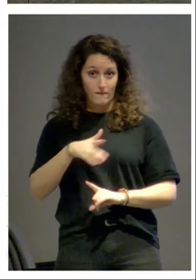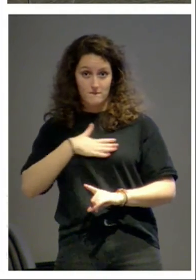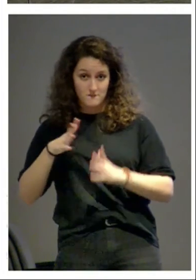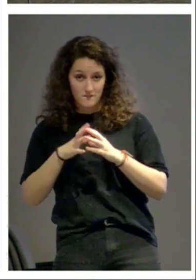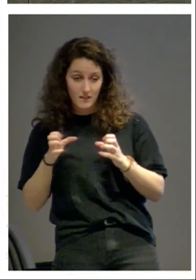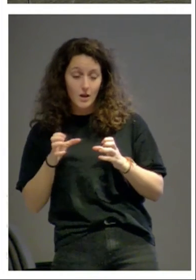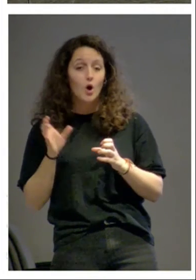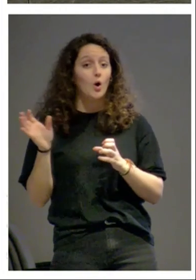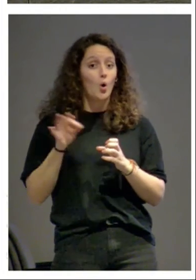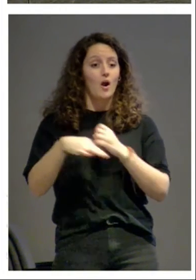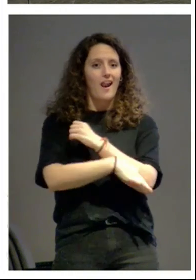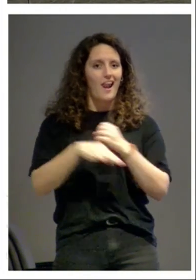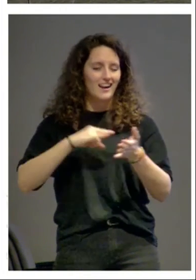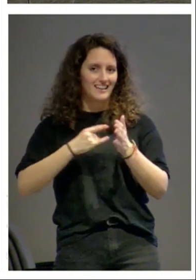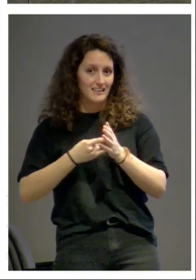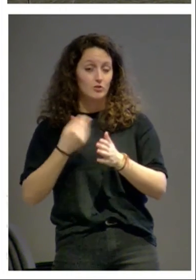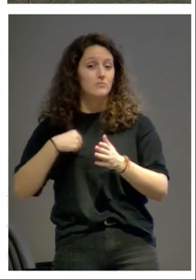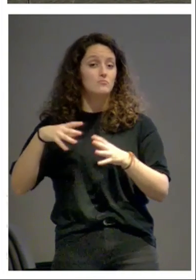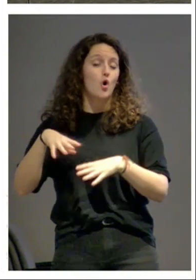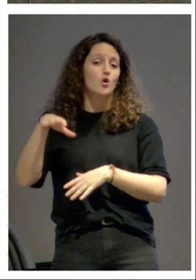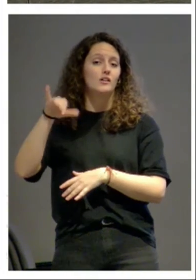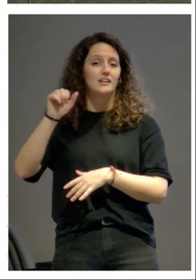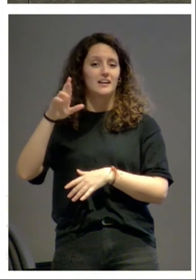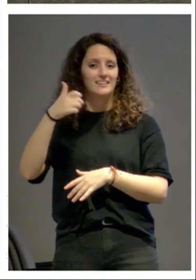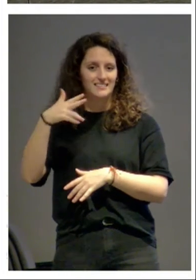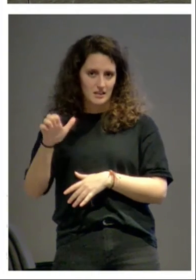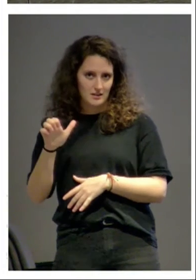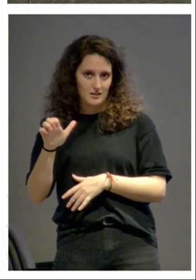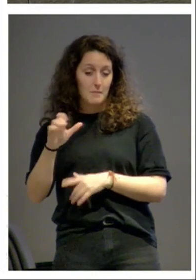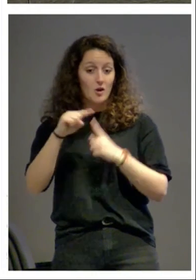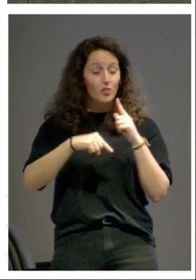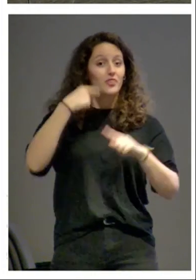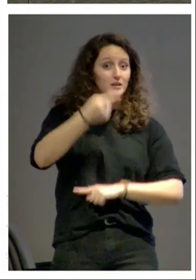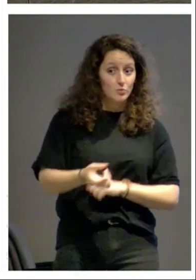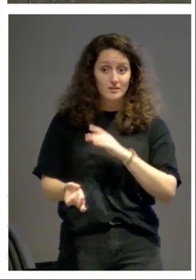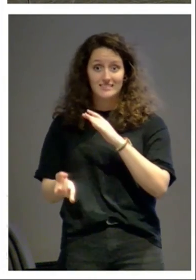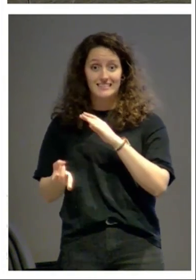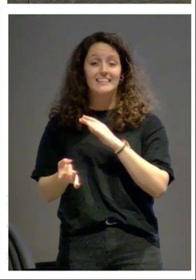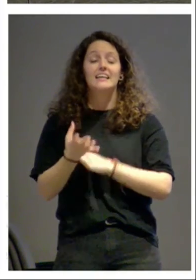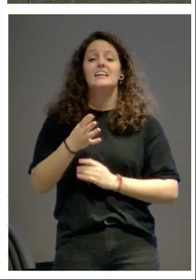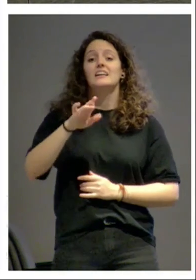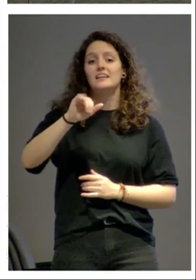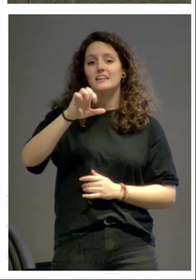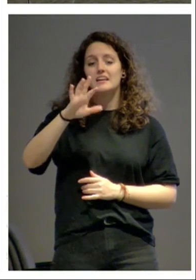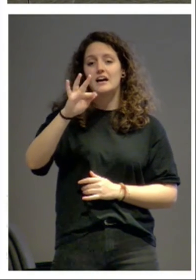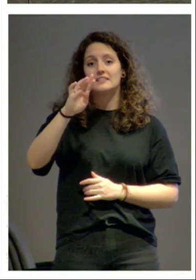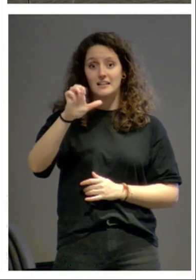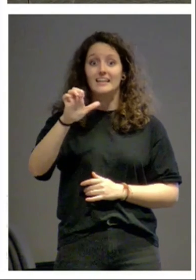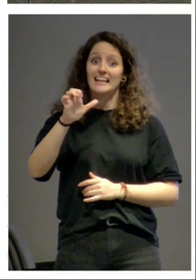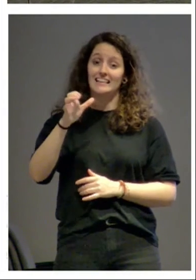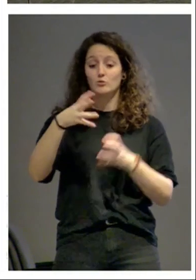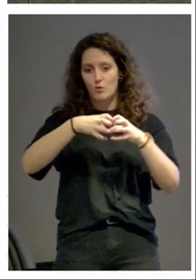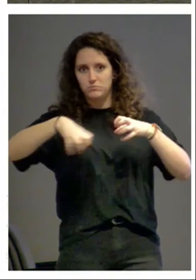el arquitecto de Irache pero es que luego cuando se construye Yarte que es un priorato de Irache